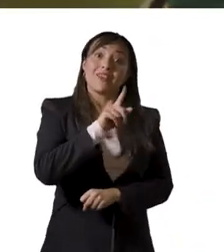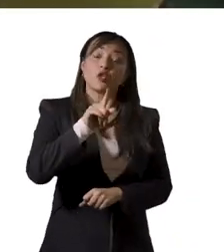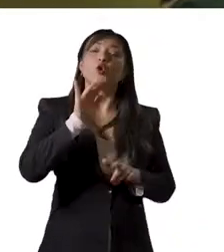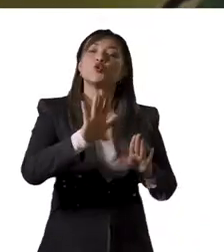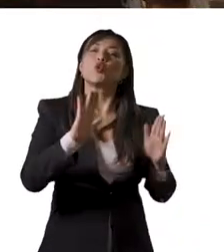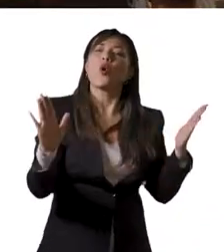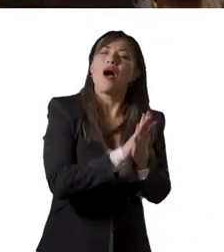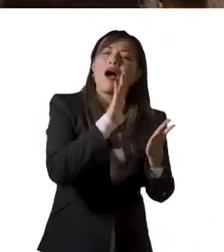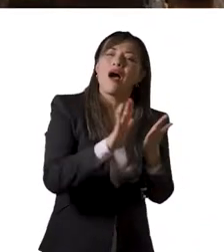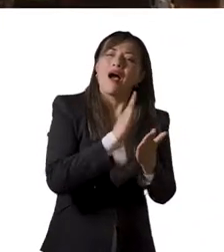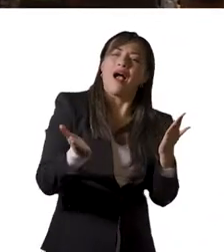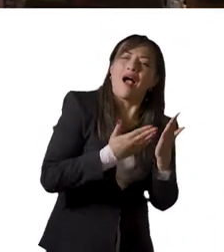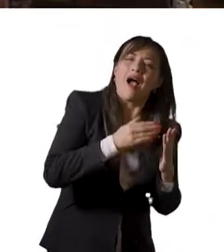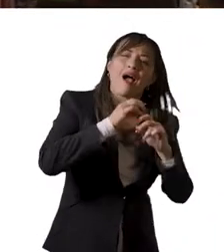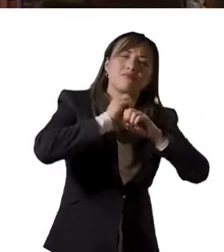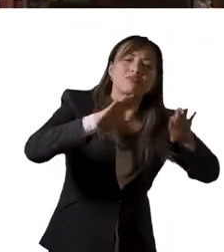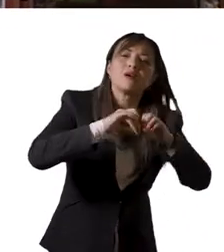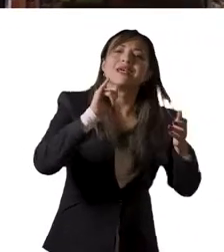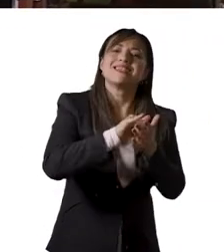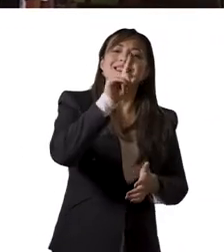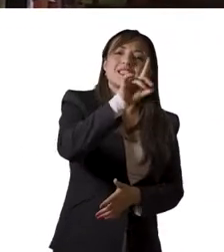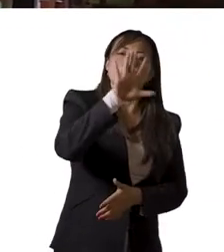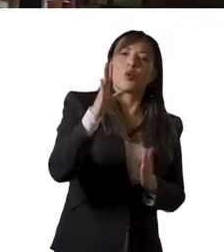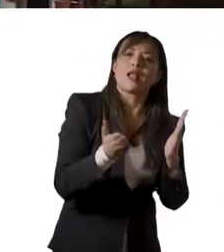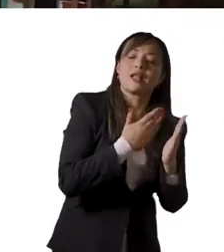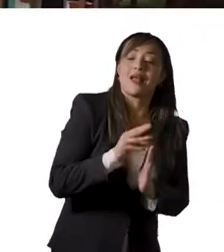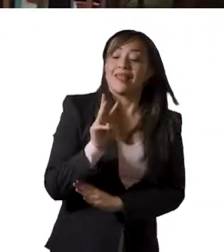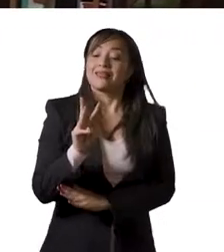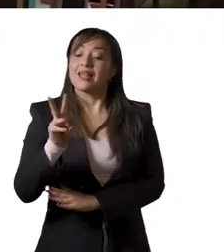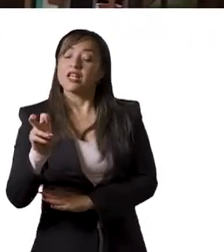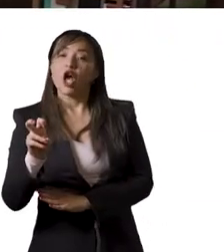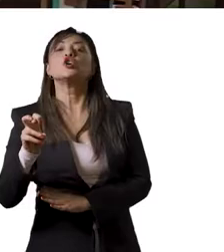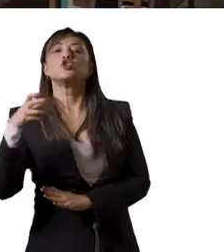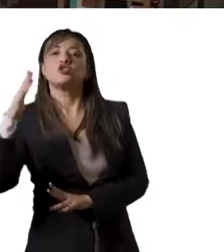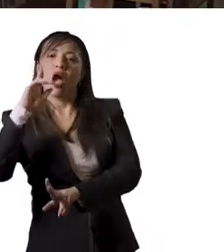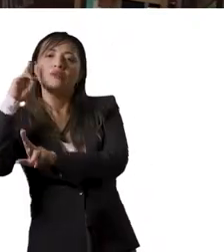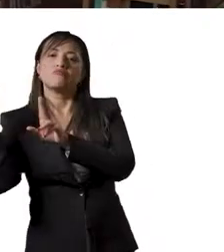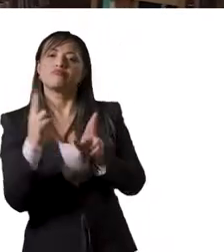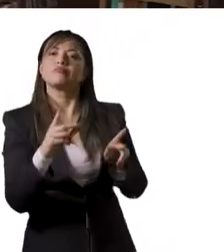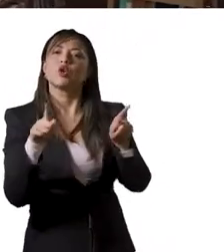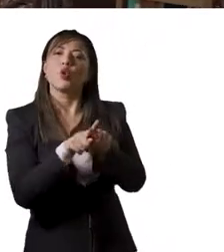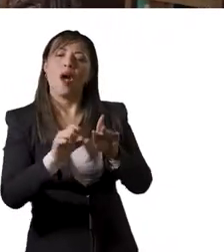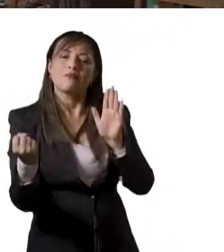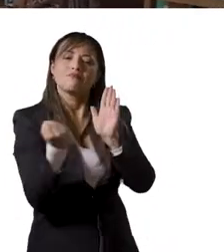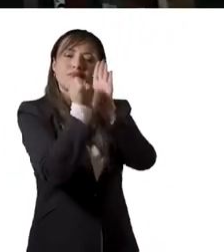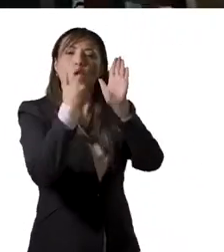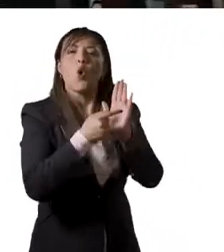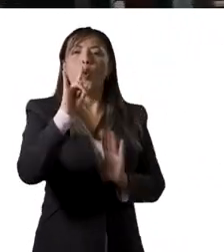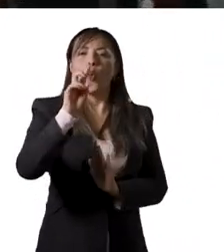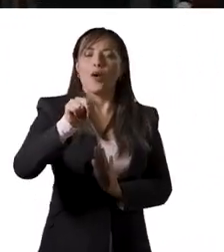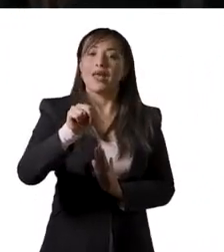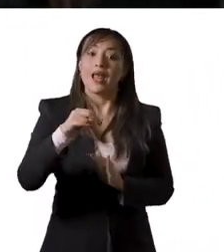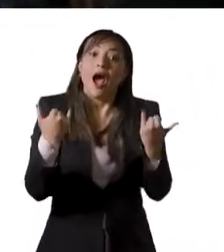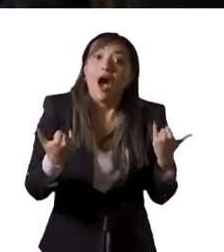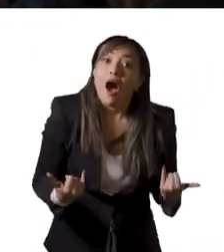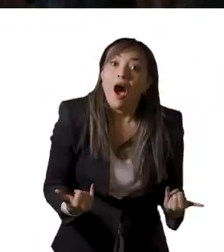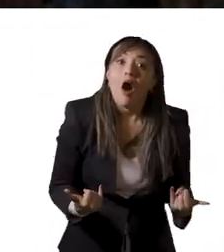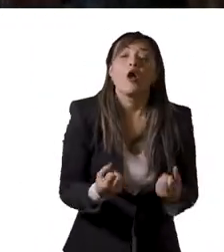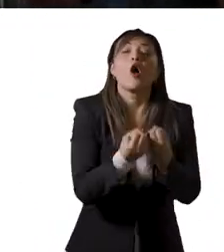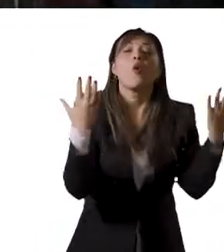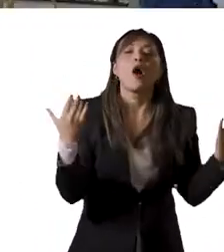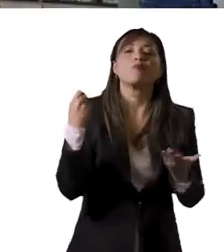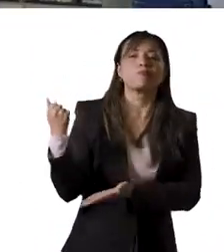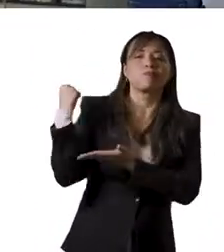2021, Editorial UNAL publicó 155 libros, 38 de los cuales recibieron el sello Editorial UN.